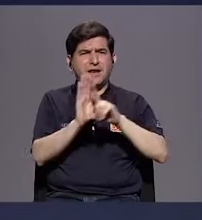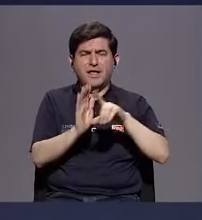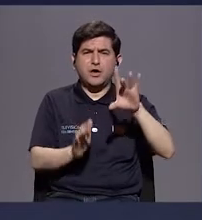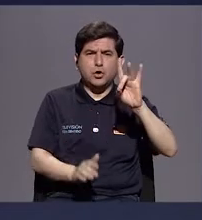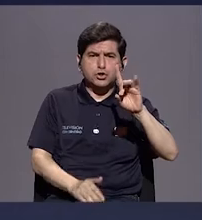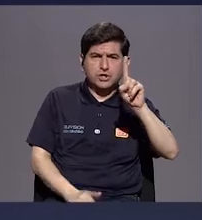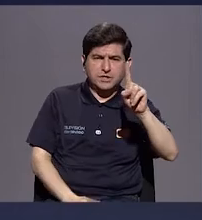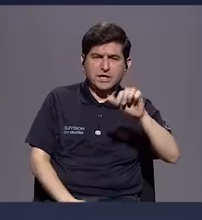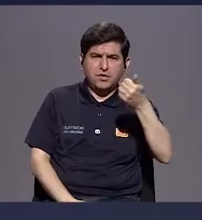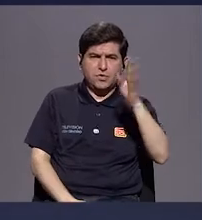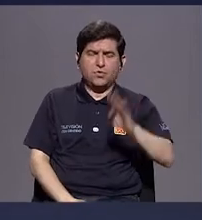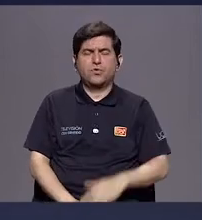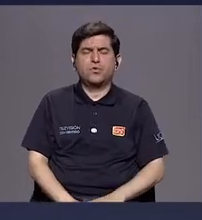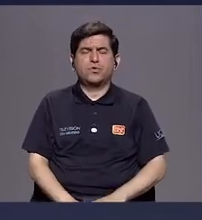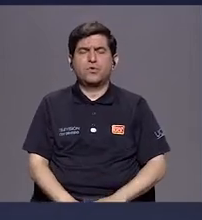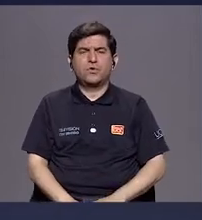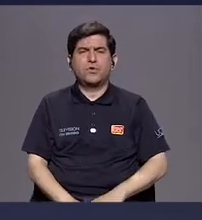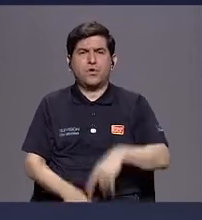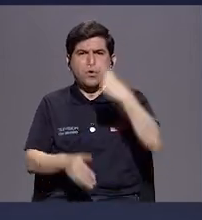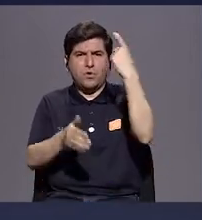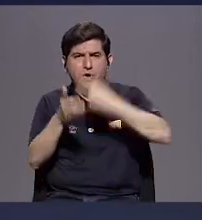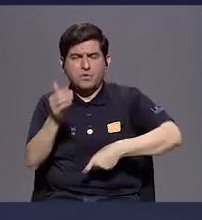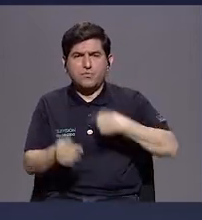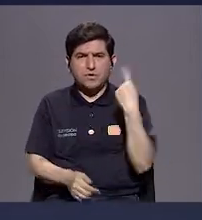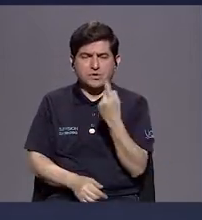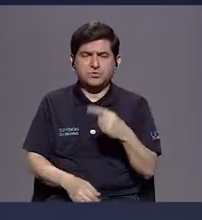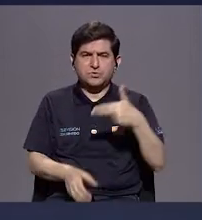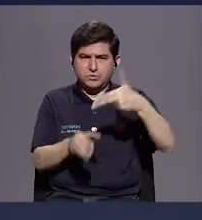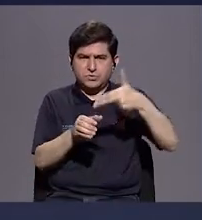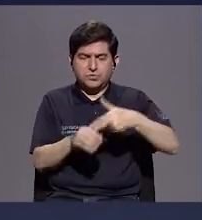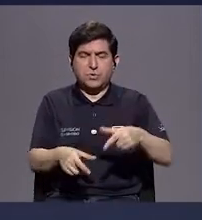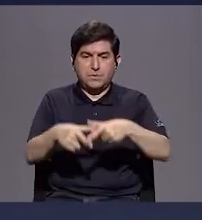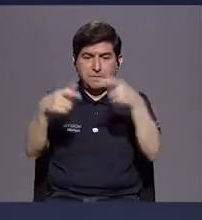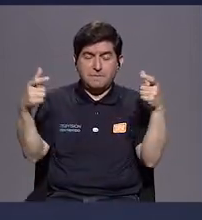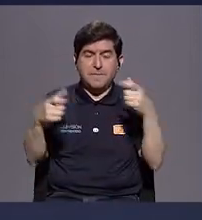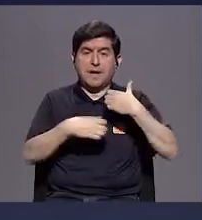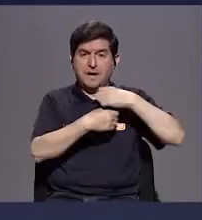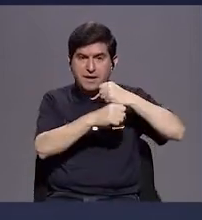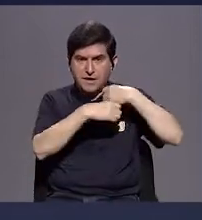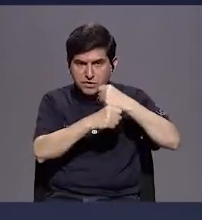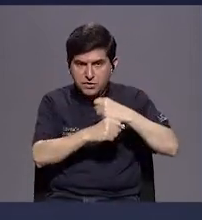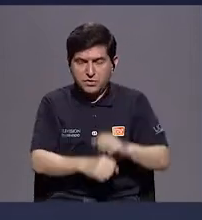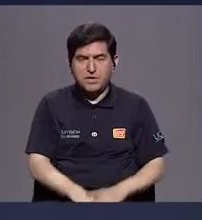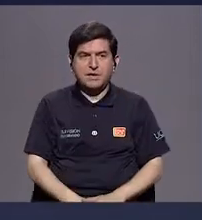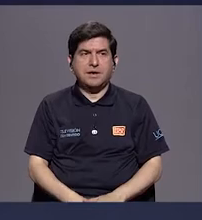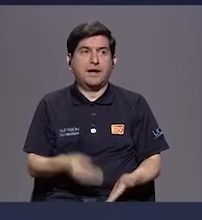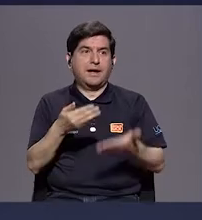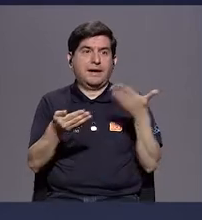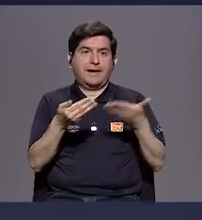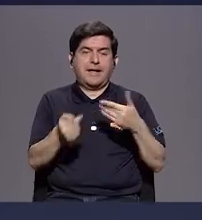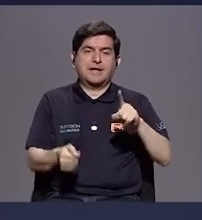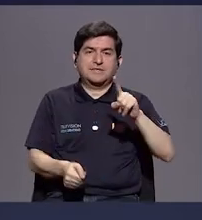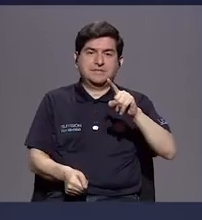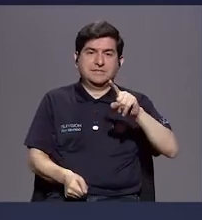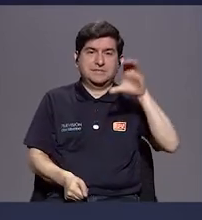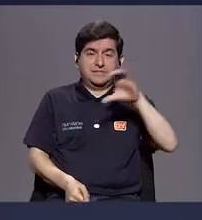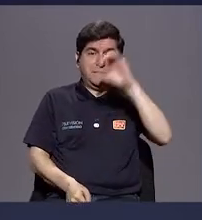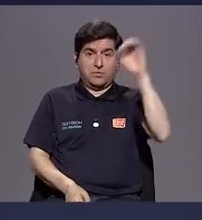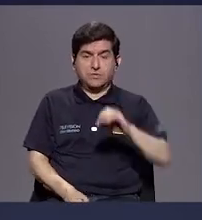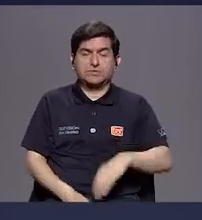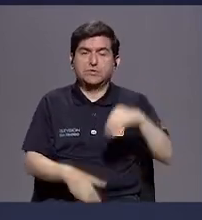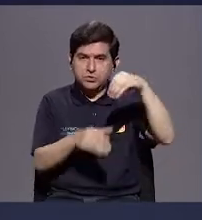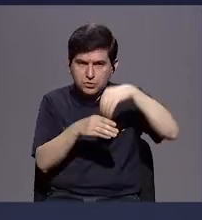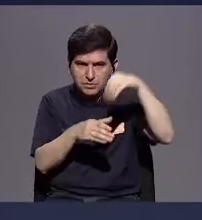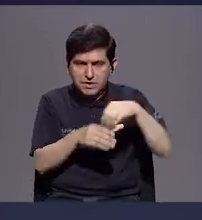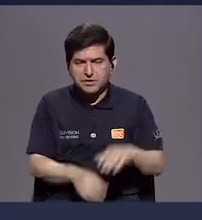que es la ley del impuesto único a los combustibles, es con lo que la mayoría de las municipalidades, por no decir el 100%, utilizan para